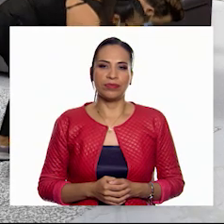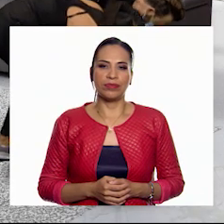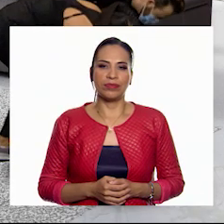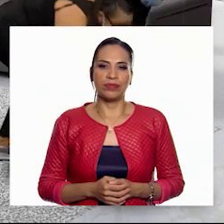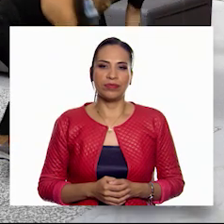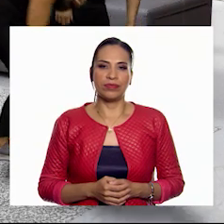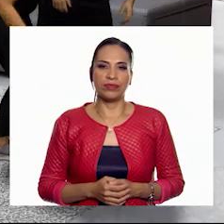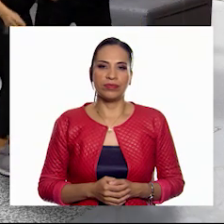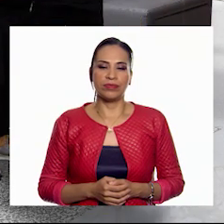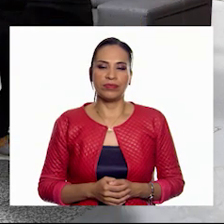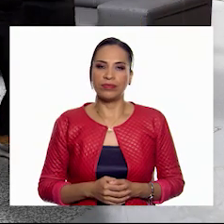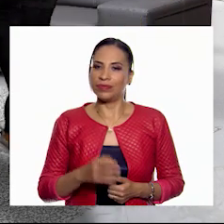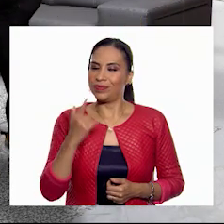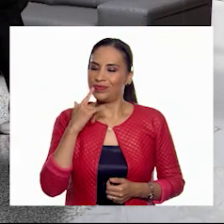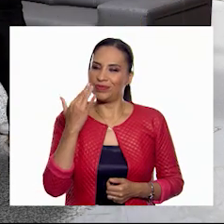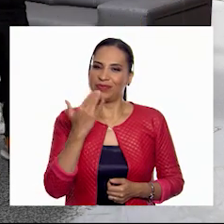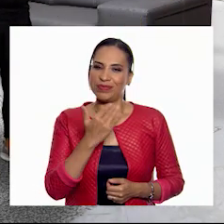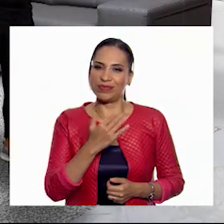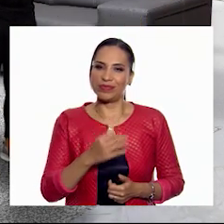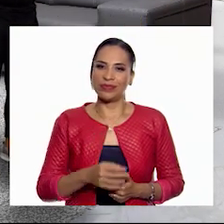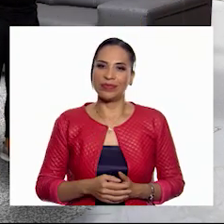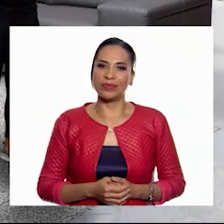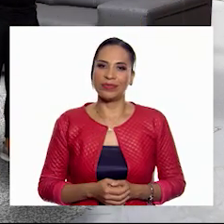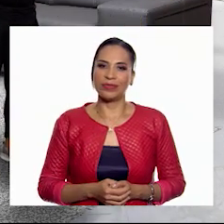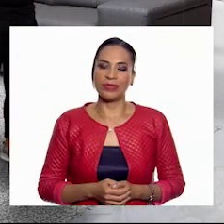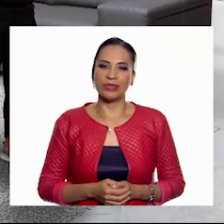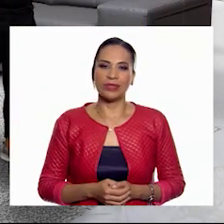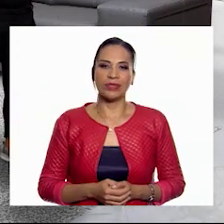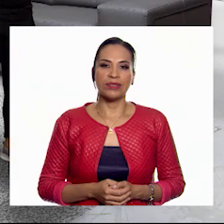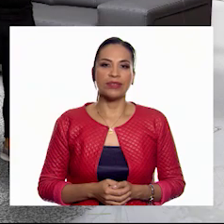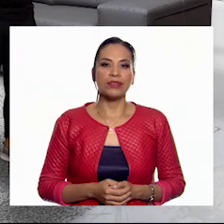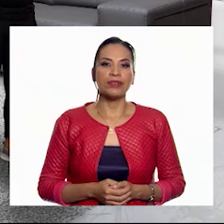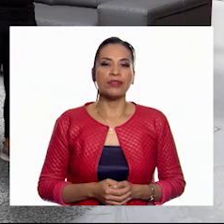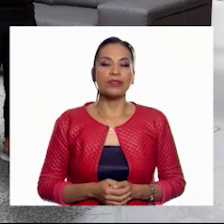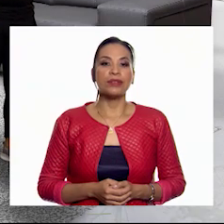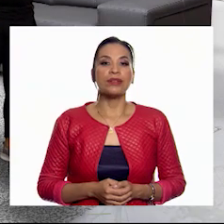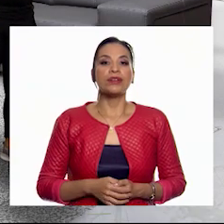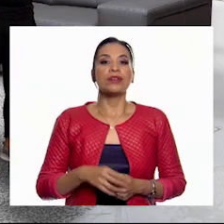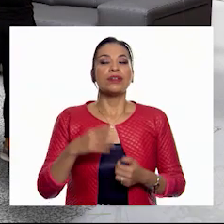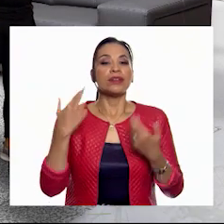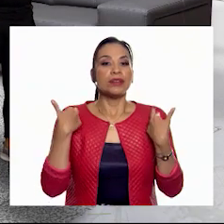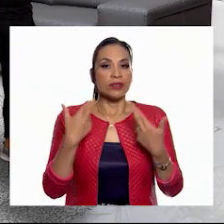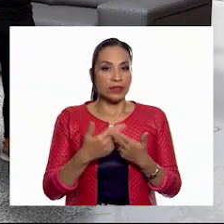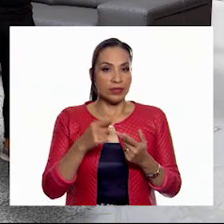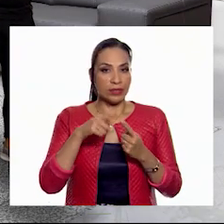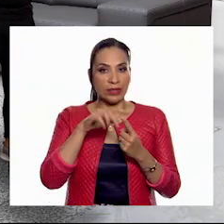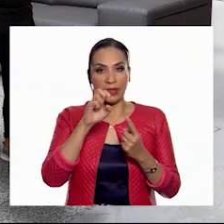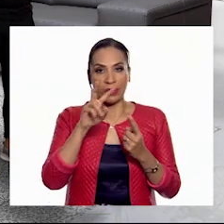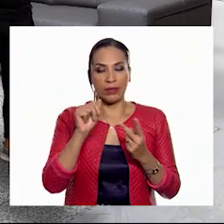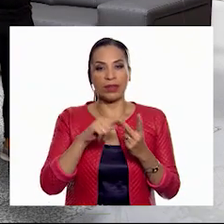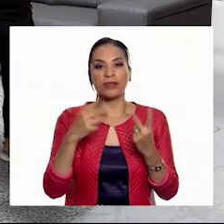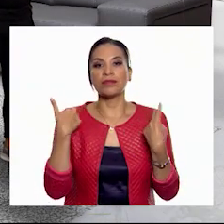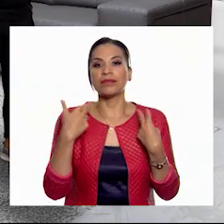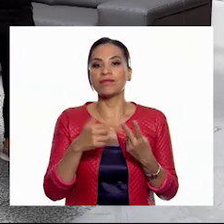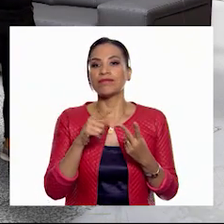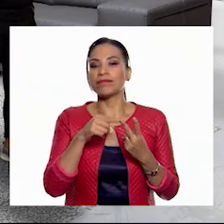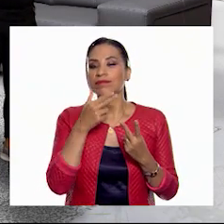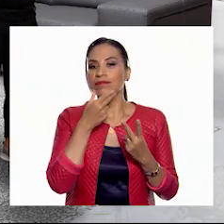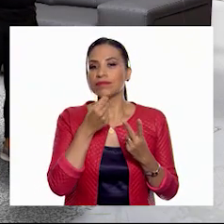Ay, qué rica. Bien. Junto con la maestra Eva y el profesor,